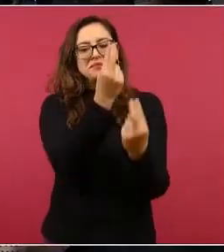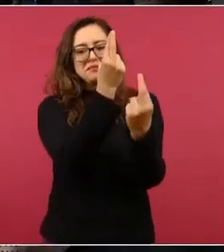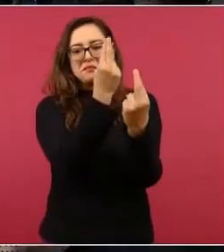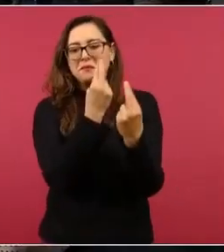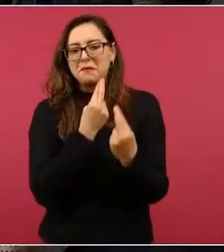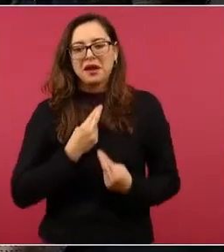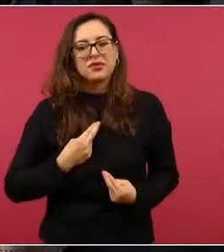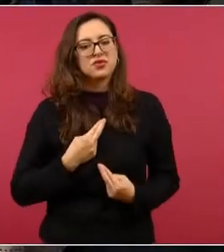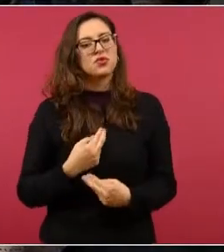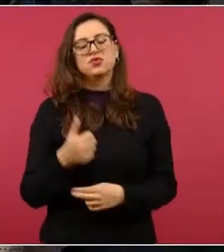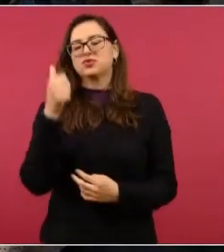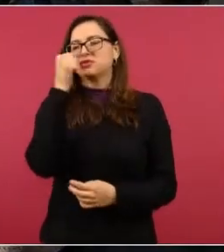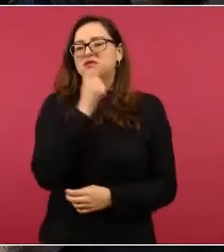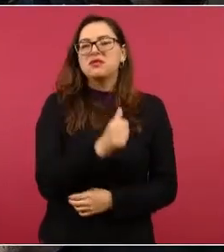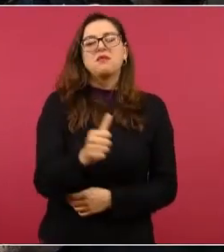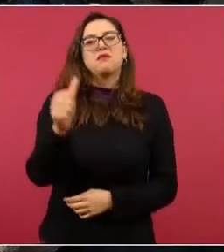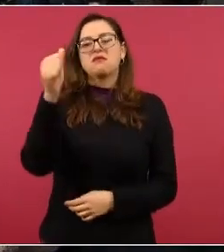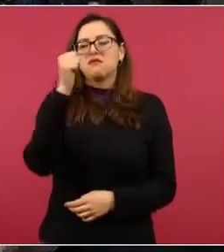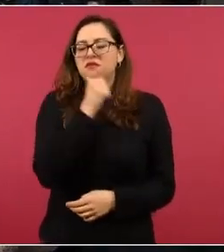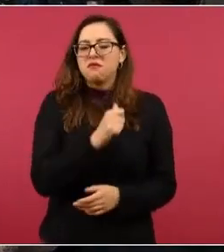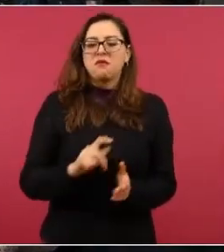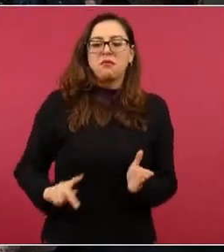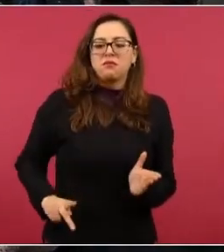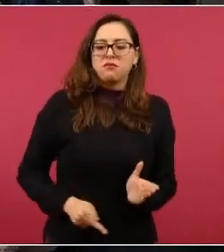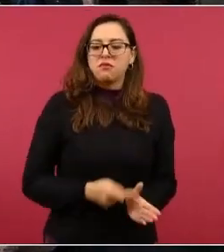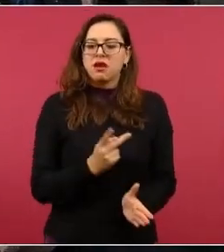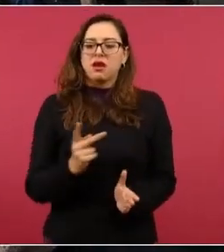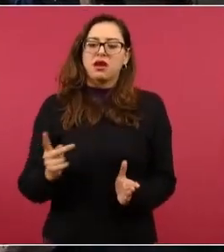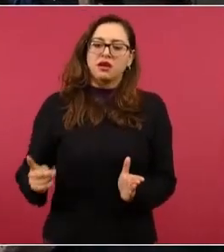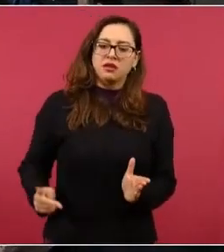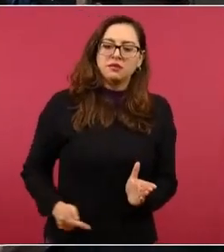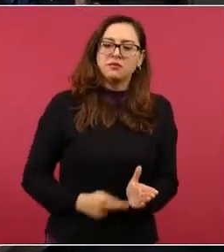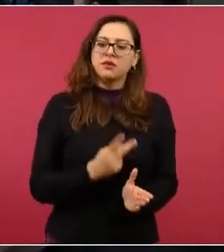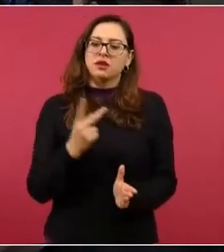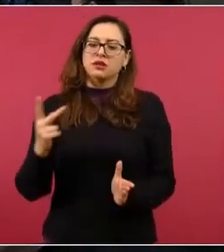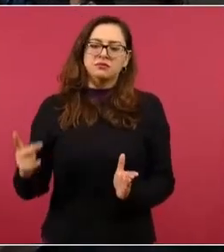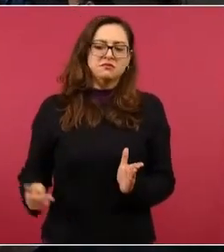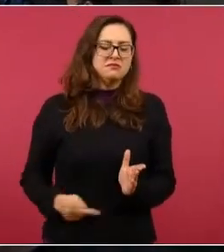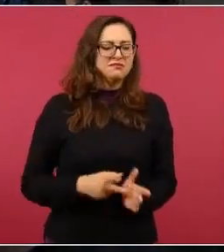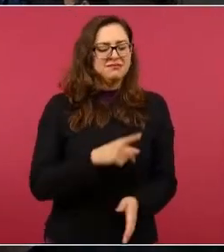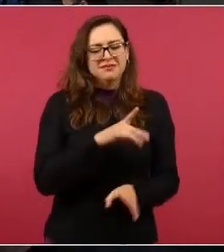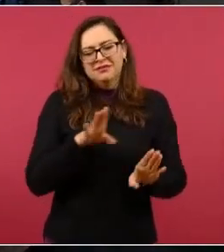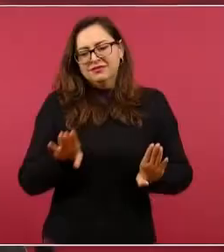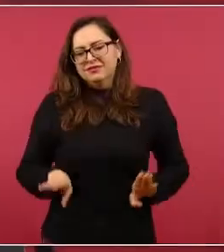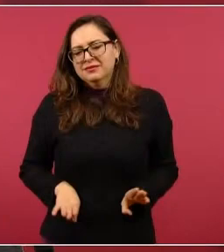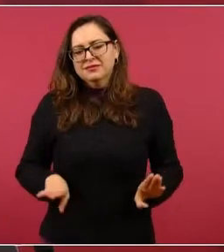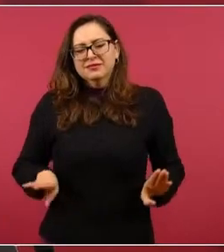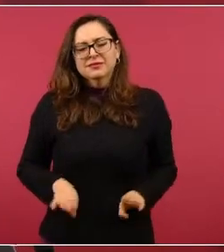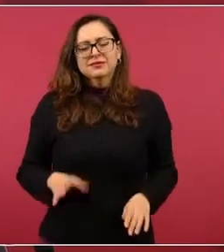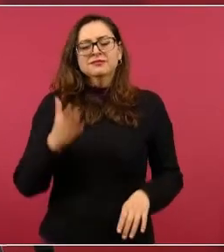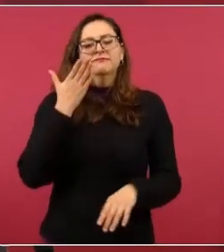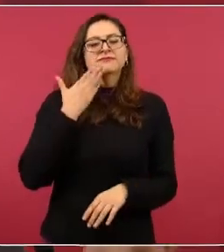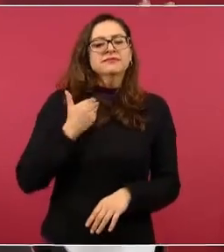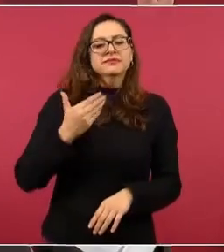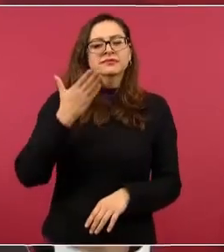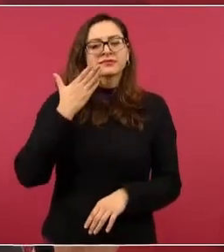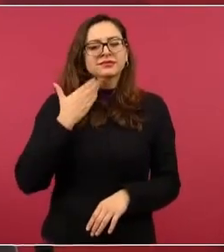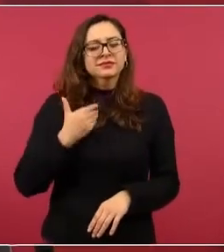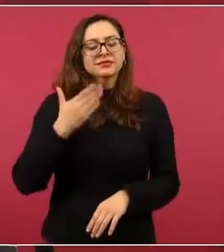además siempre muy afectuoso diciendo